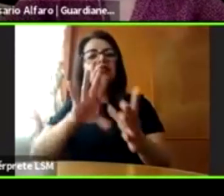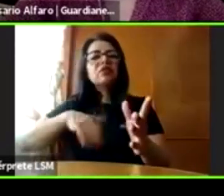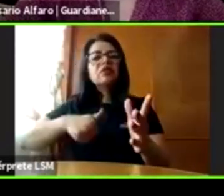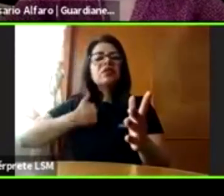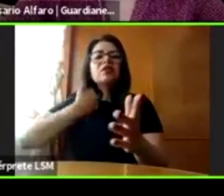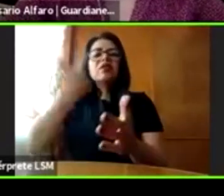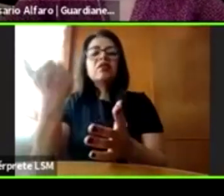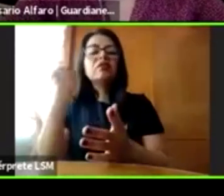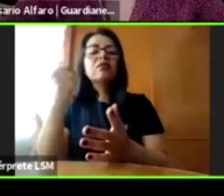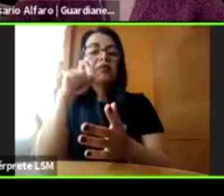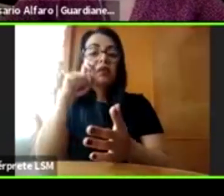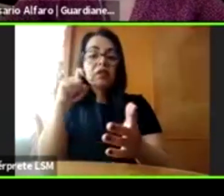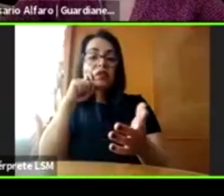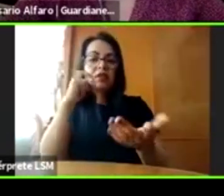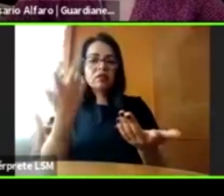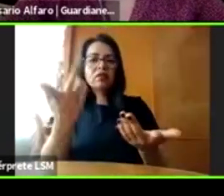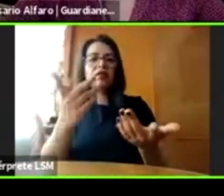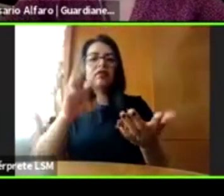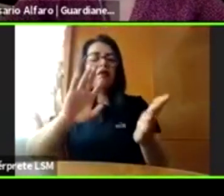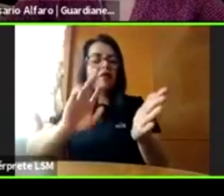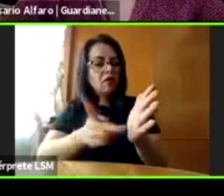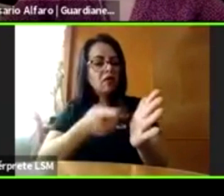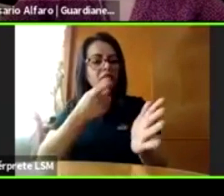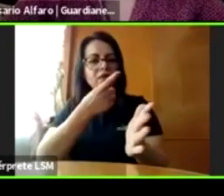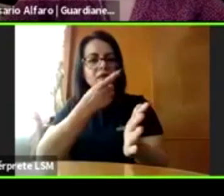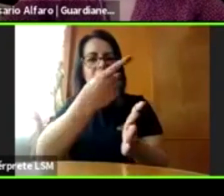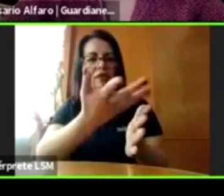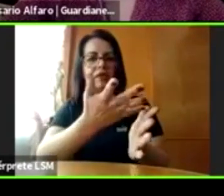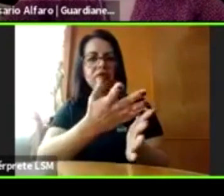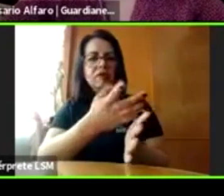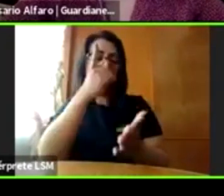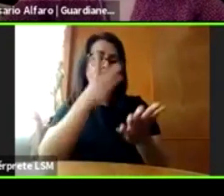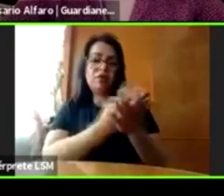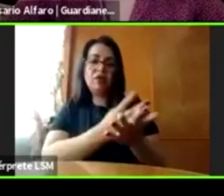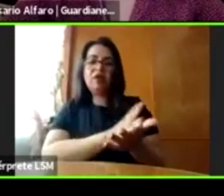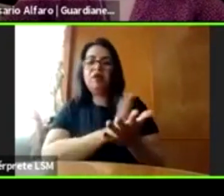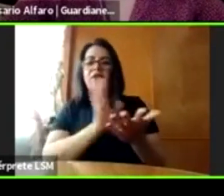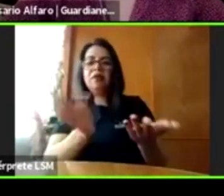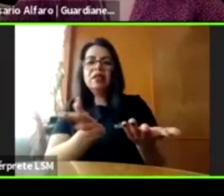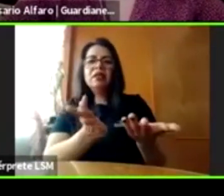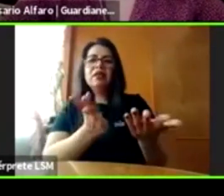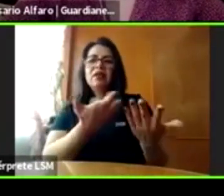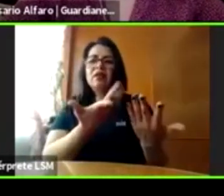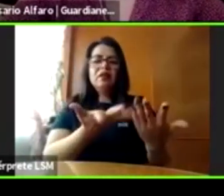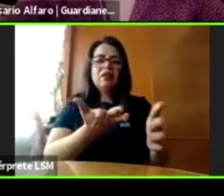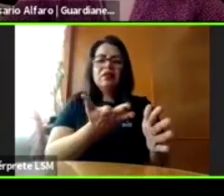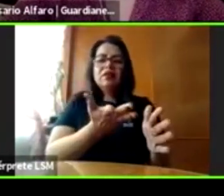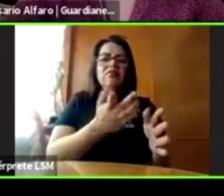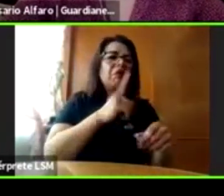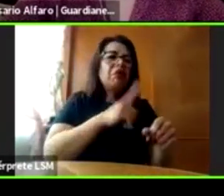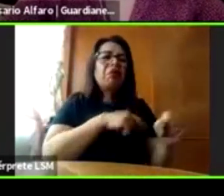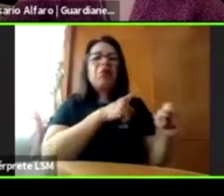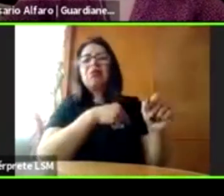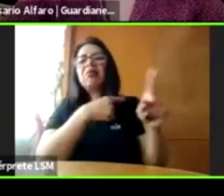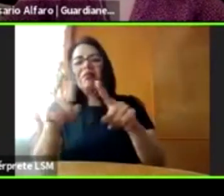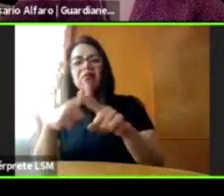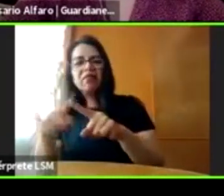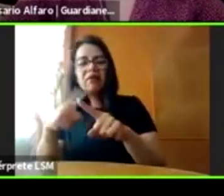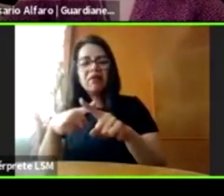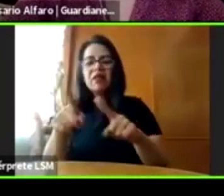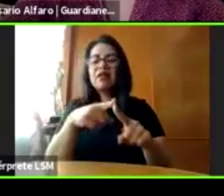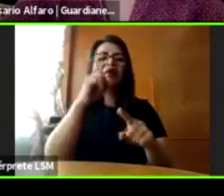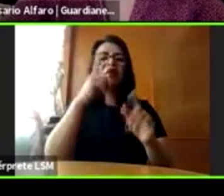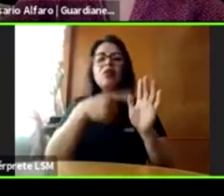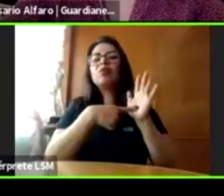repetirlo otra vez que no se trata de blancos y de negros, sino de una escala de violencia que se muestra de